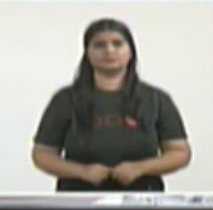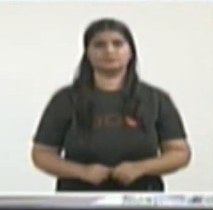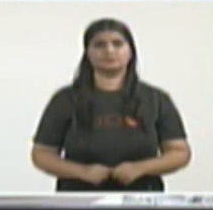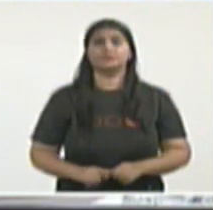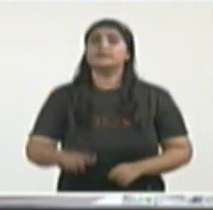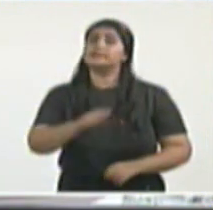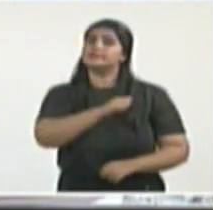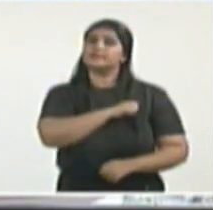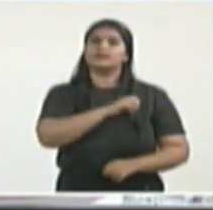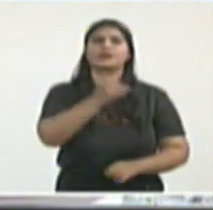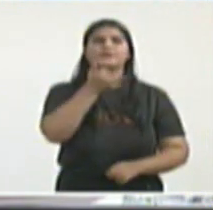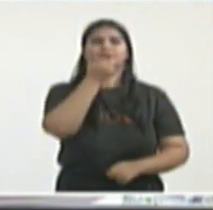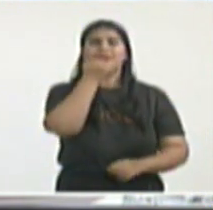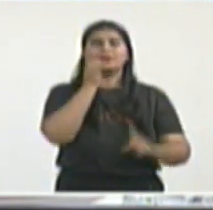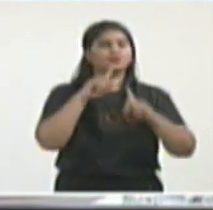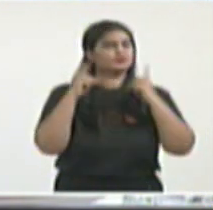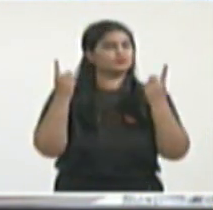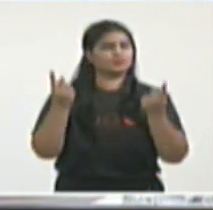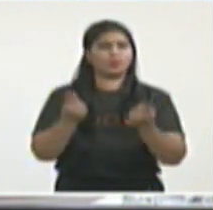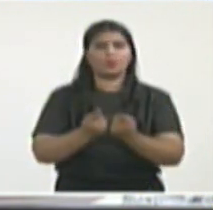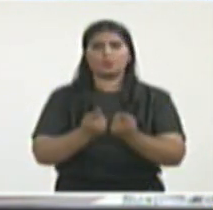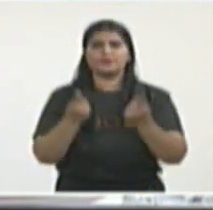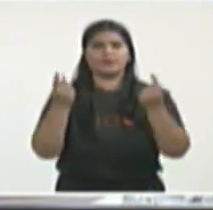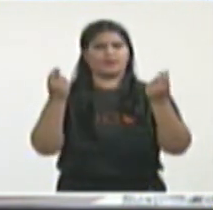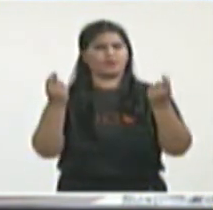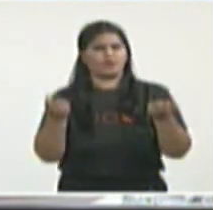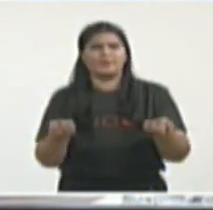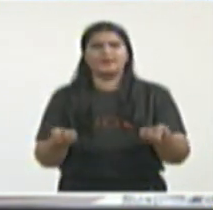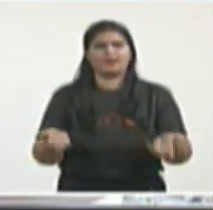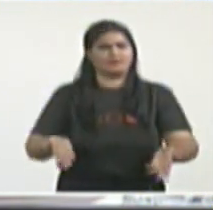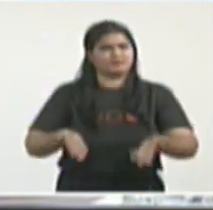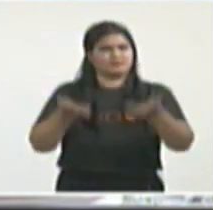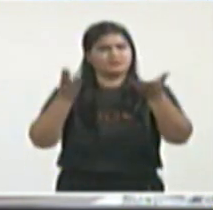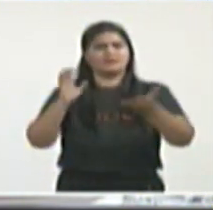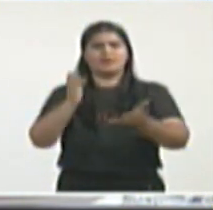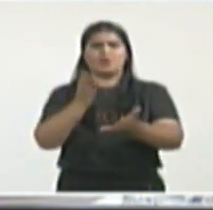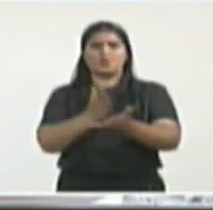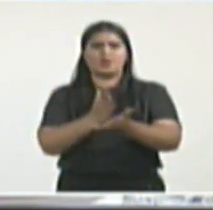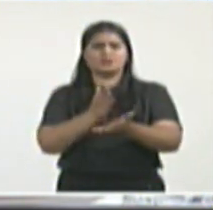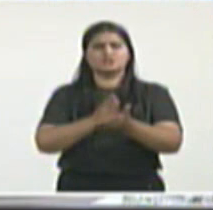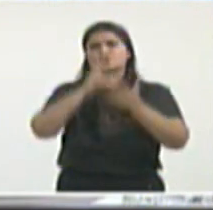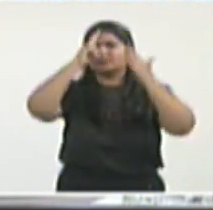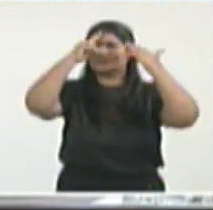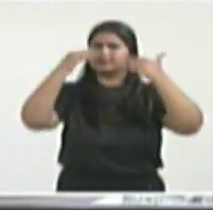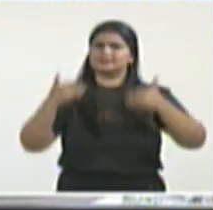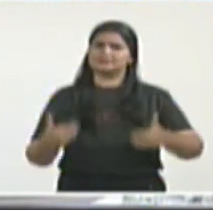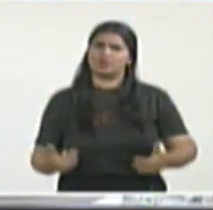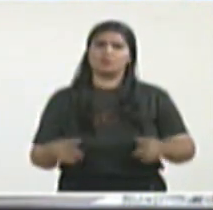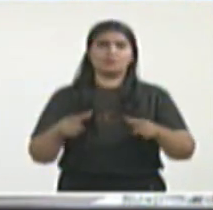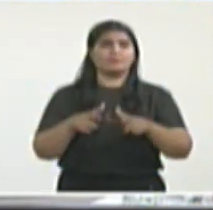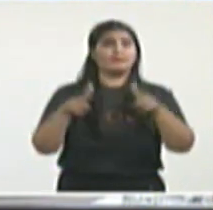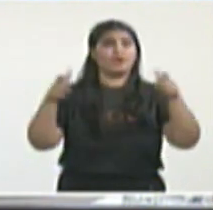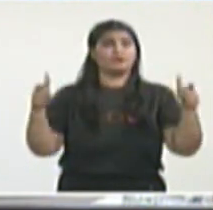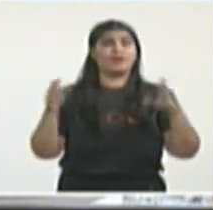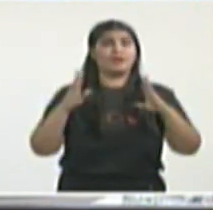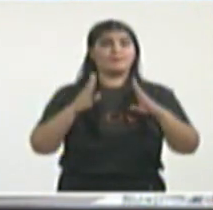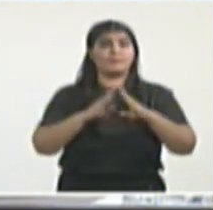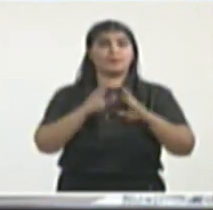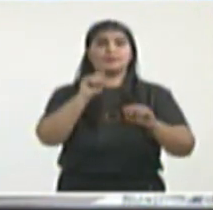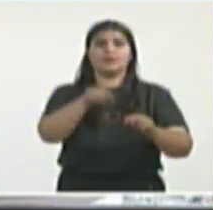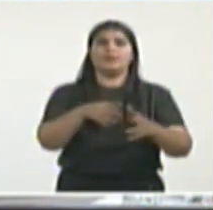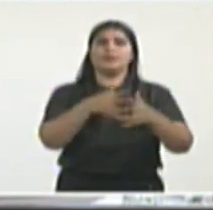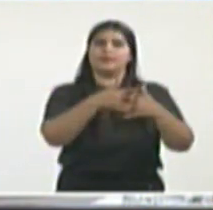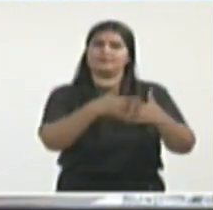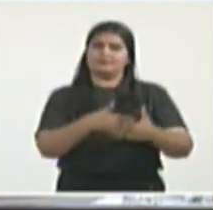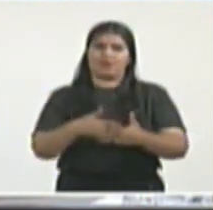de los cubanos, en su mayoría que viven en los Estados Unidos. Pero esa